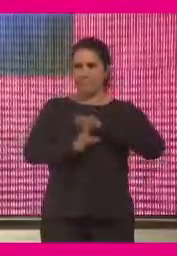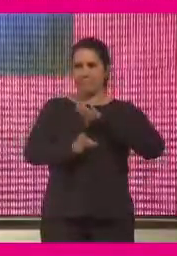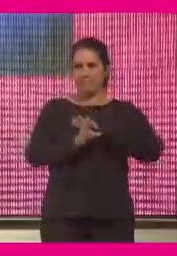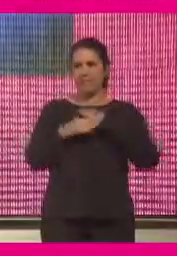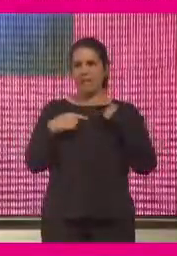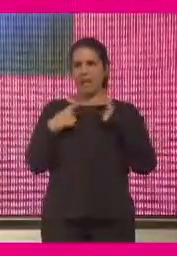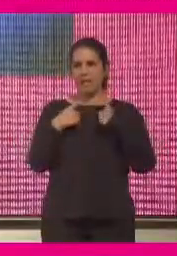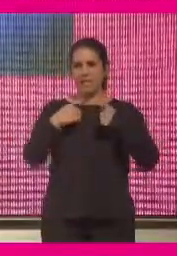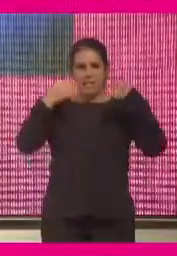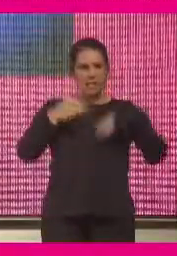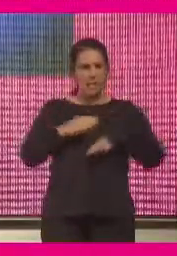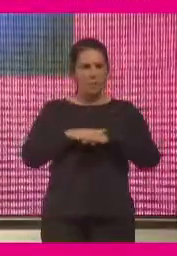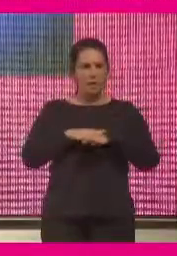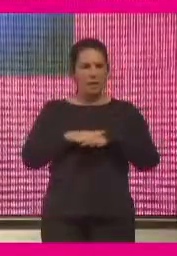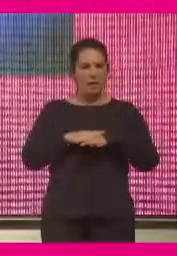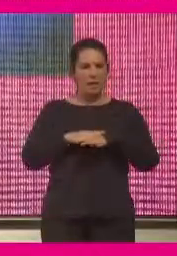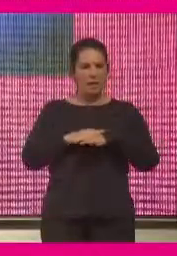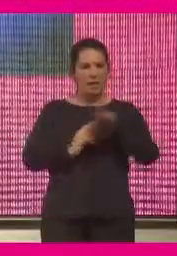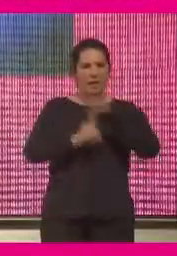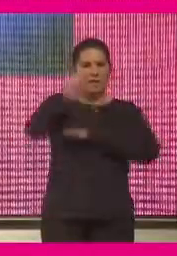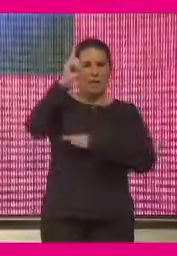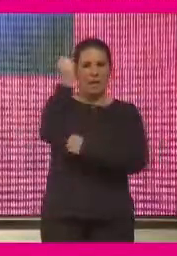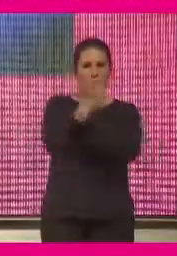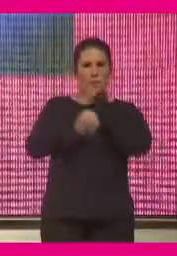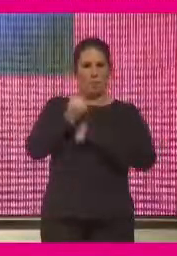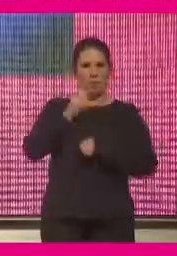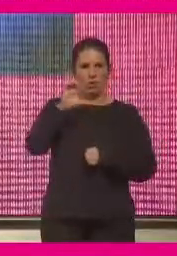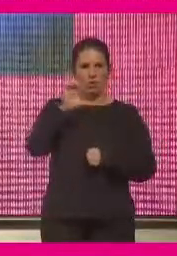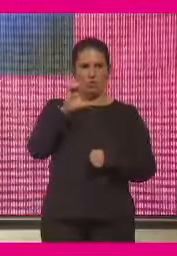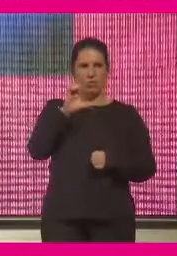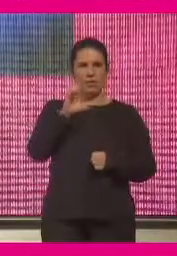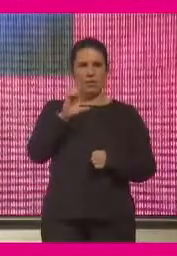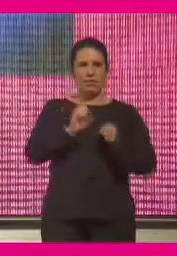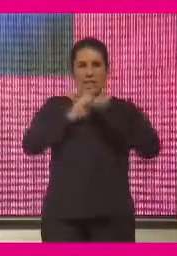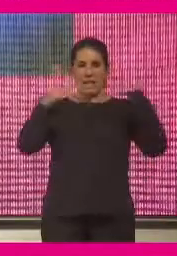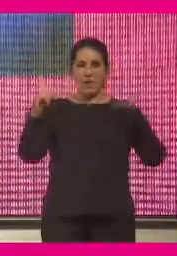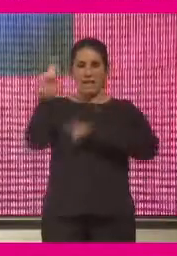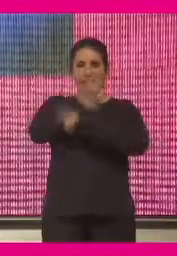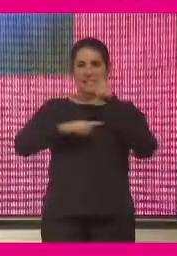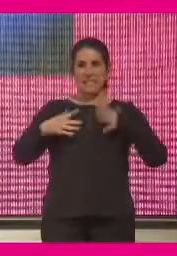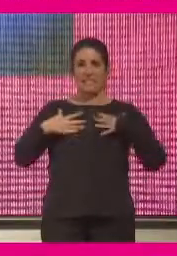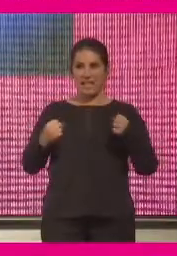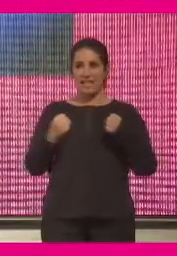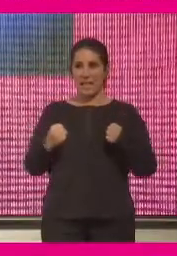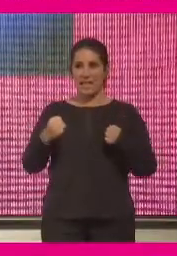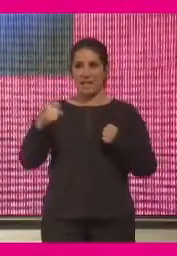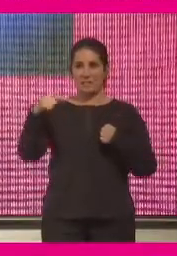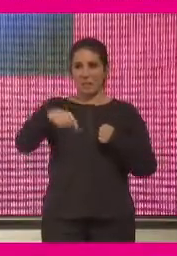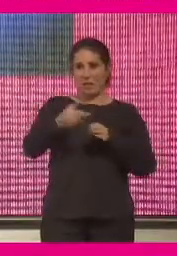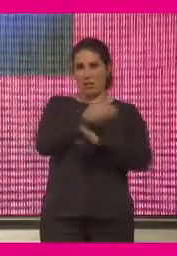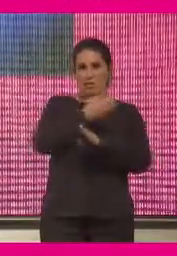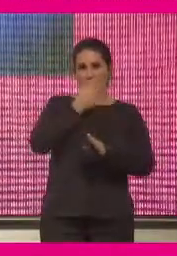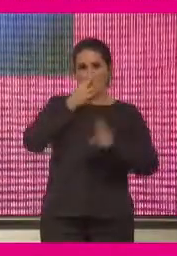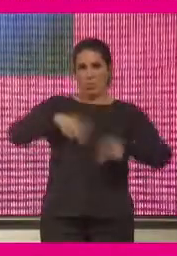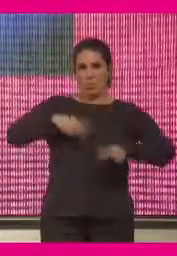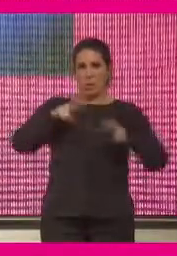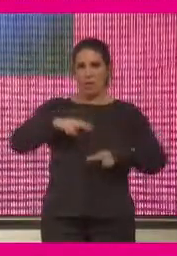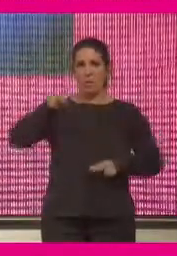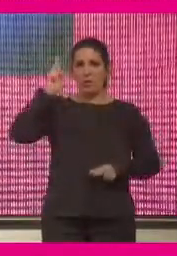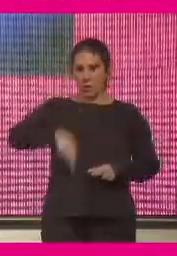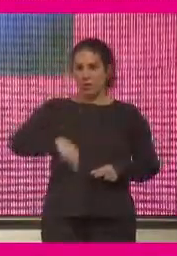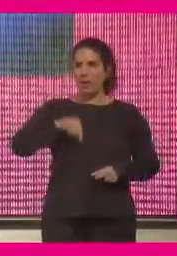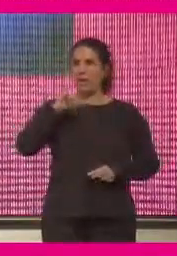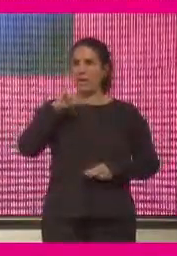necesidad clave para la reconstrucción económica de nuestro país. Está claro que la crisis sanitaria tiene un coste humano sin precedentes, pero también tiene un coste